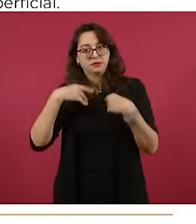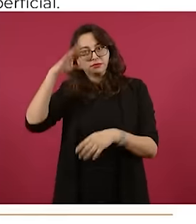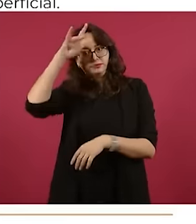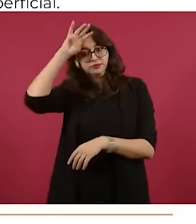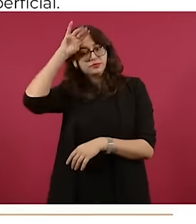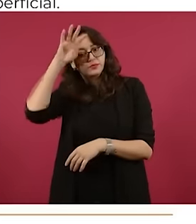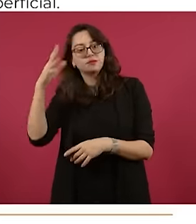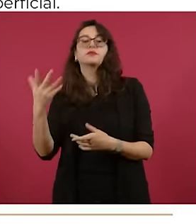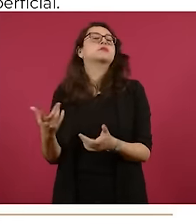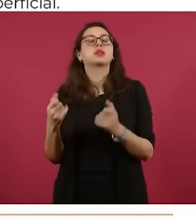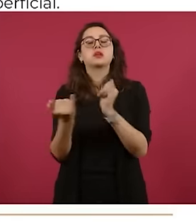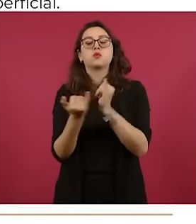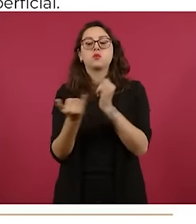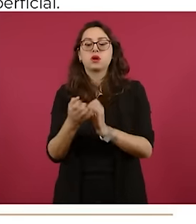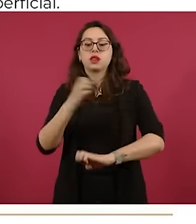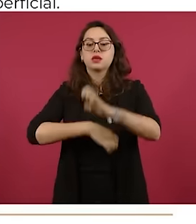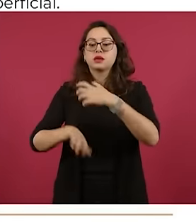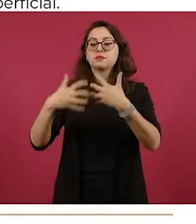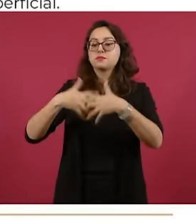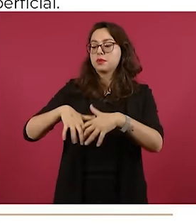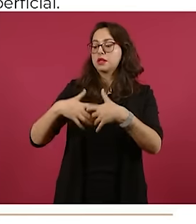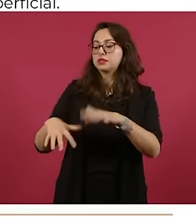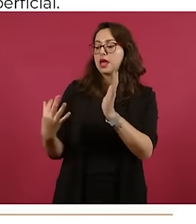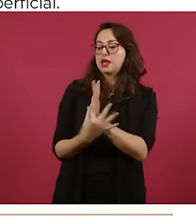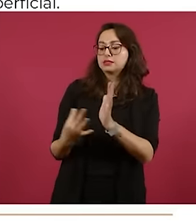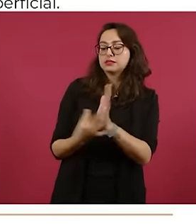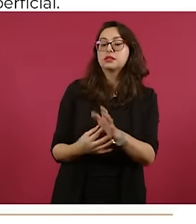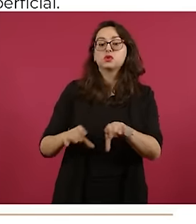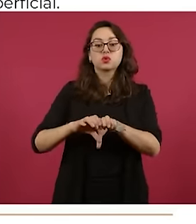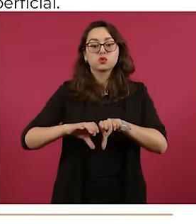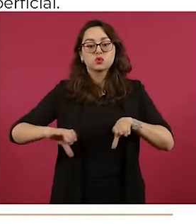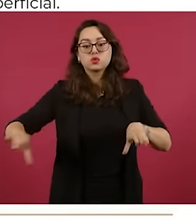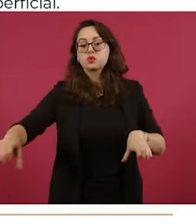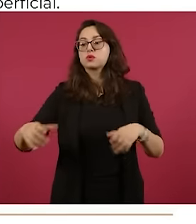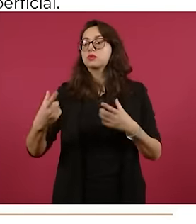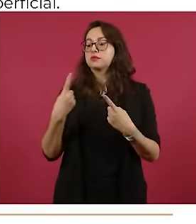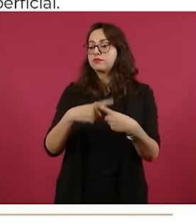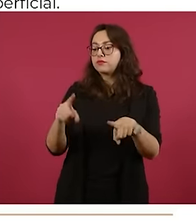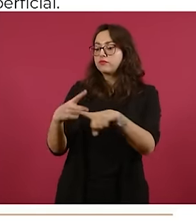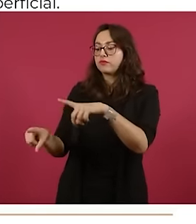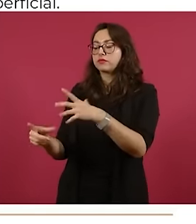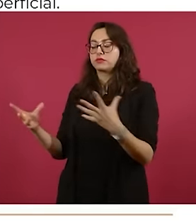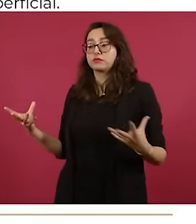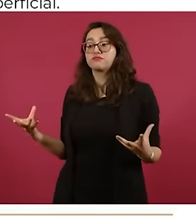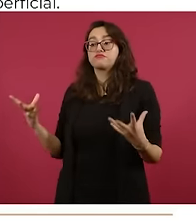fabricantes de acero, fabricantes de tubería y sistemas y fabricantes de sistemas